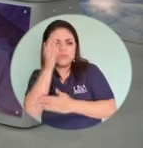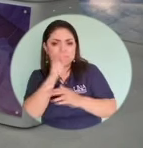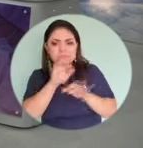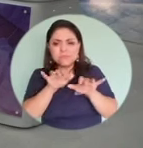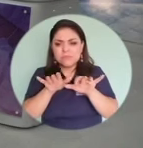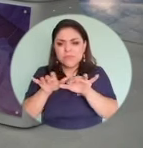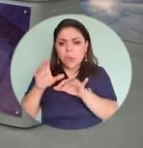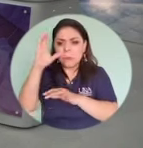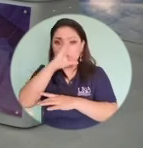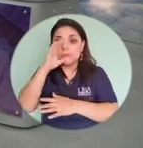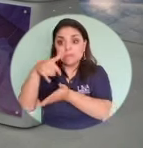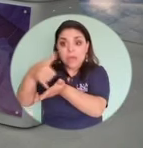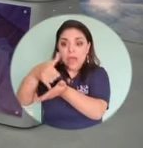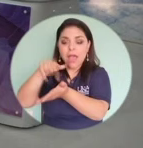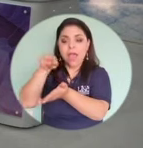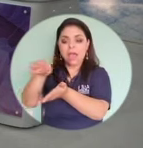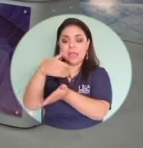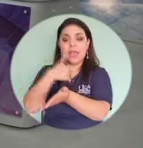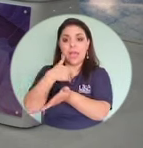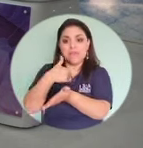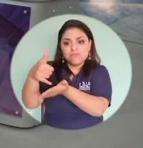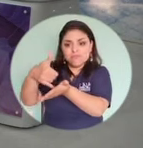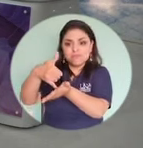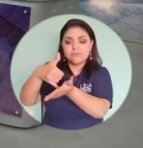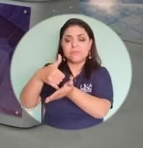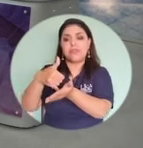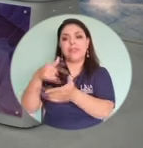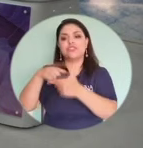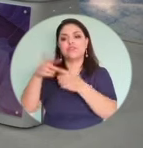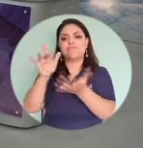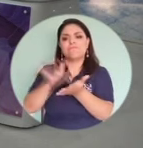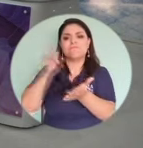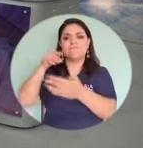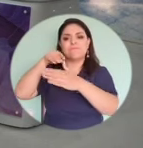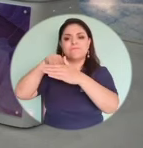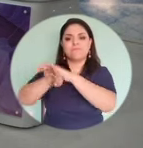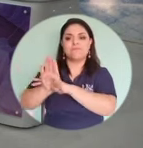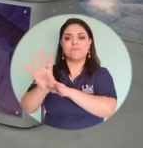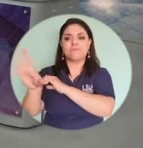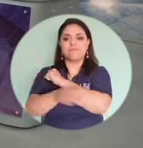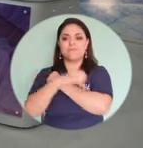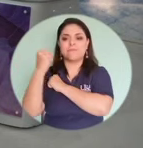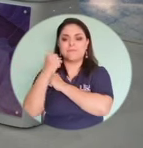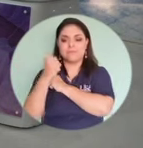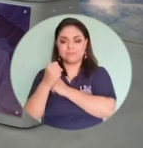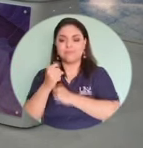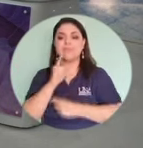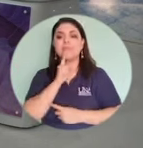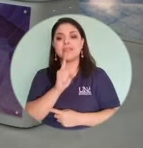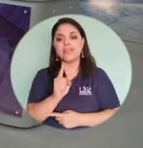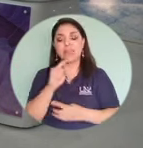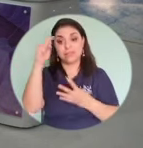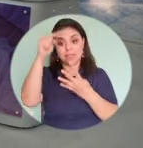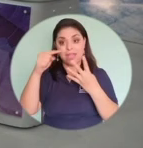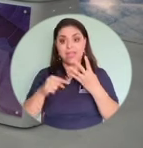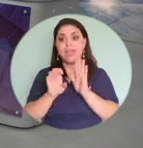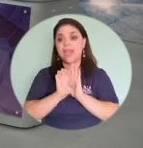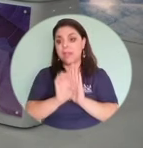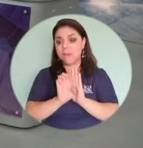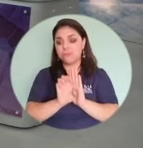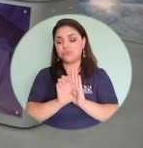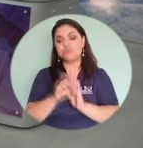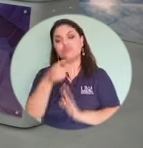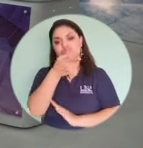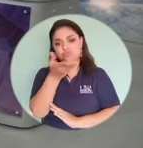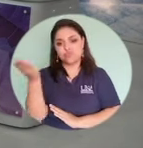buscando vulnerabilidades y donde encuentran esa vulnerabilidad evidentemente van a ingresar. Entonces ahí con los ejemplos que les mencioné, vemos